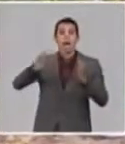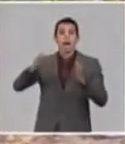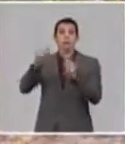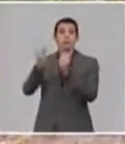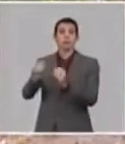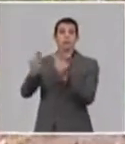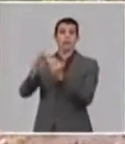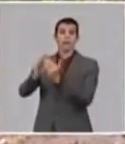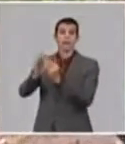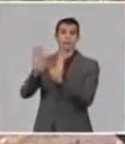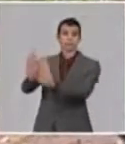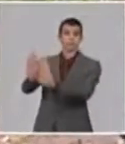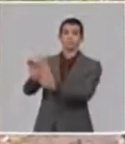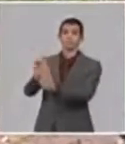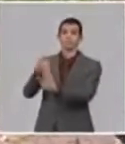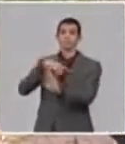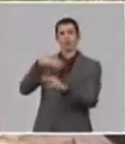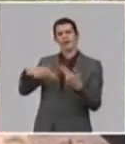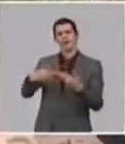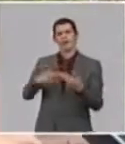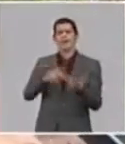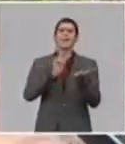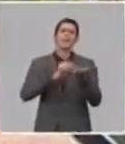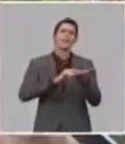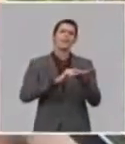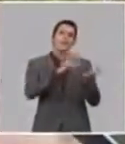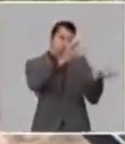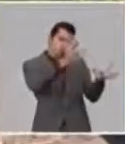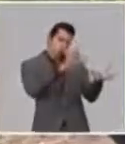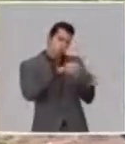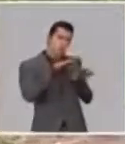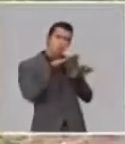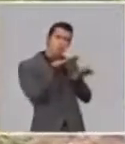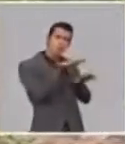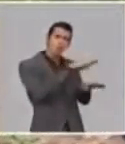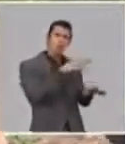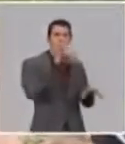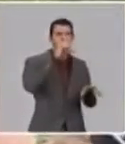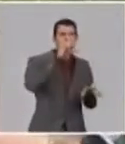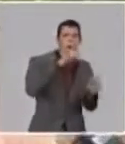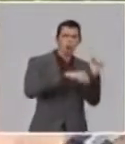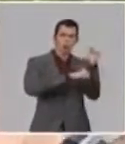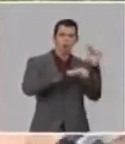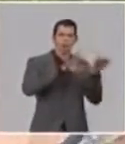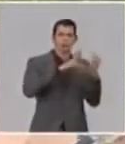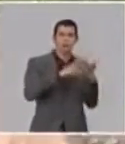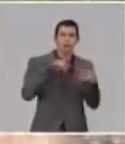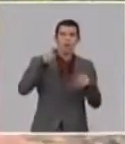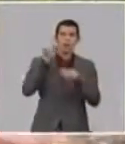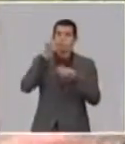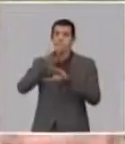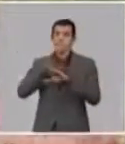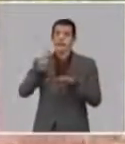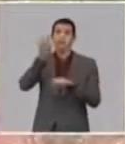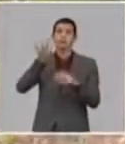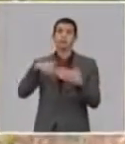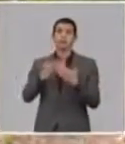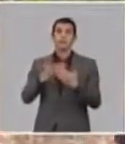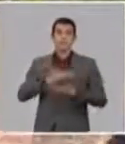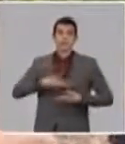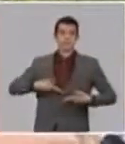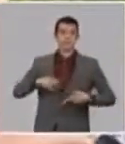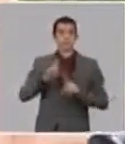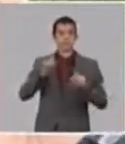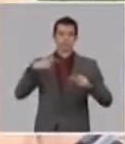Mi niño, y eso es algo que le enseñó, ya te digo, la CTC, que soy secretaria también de la CTC, que estamos trabajando todo el mundo en